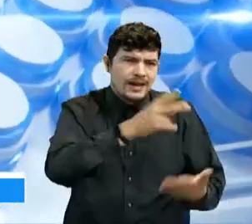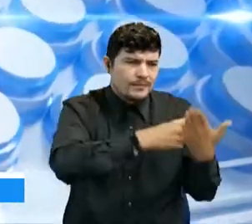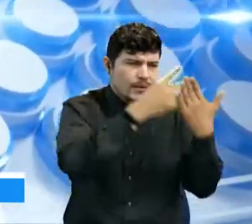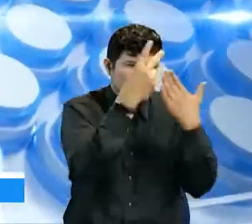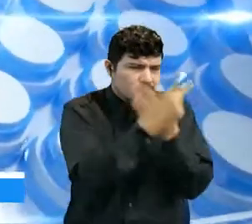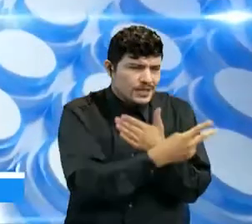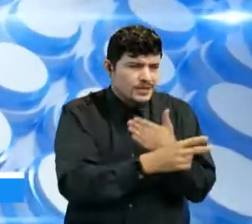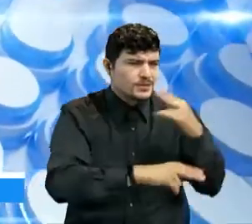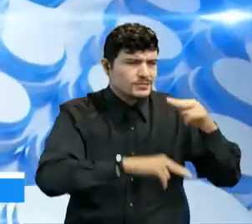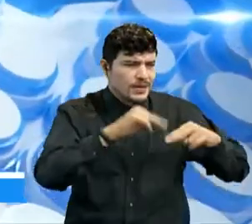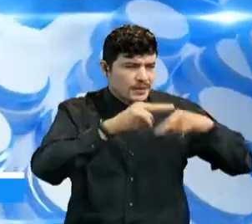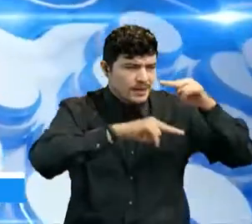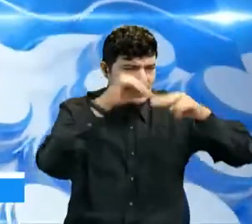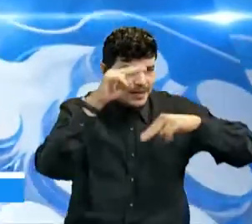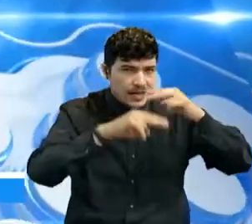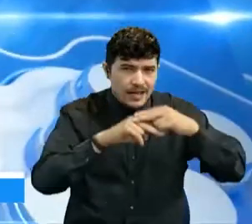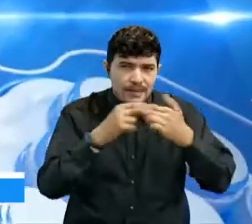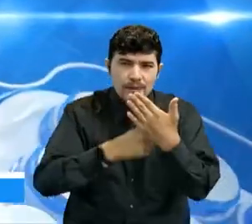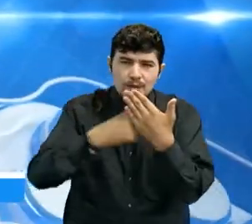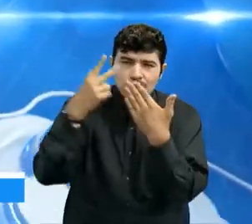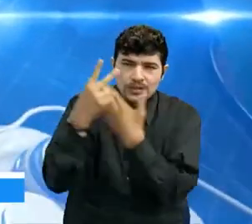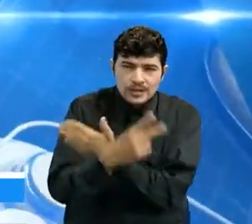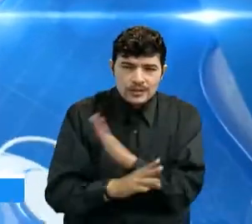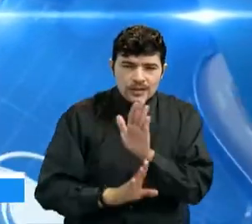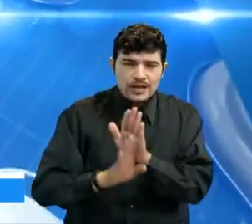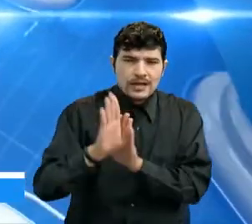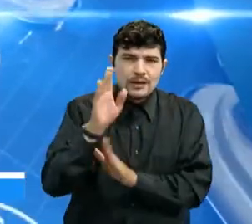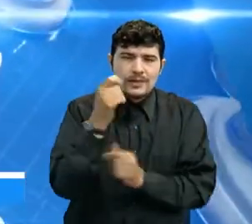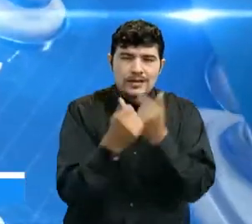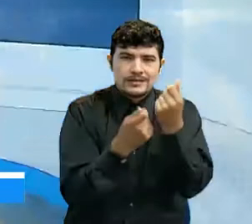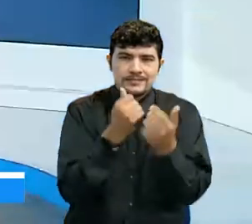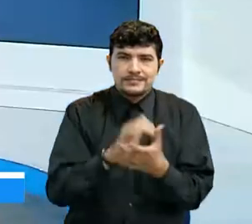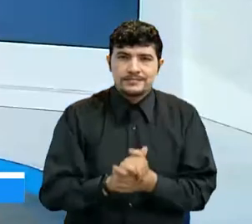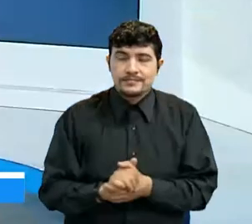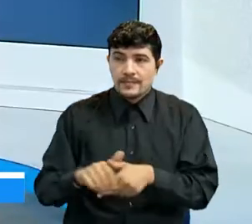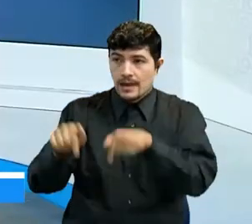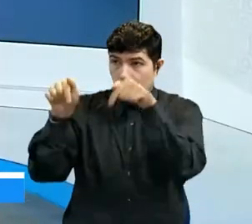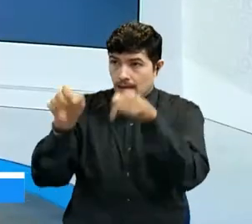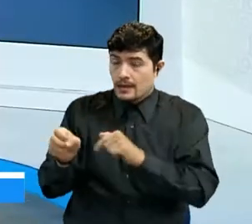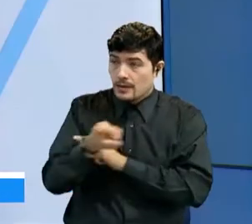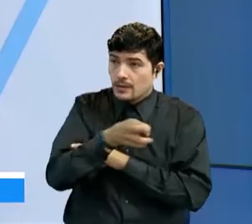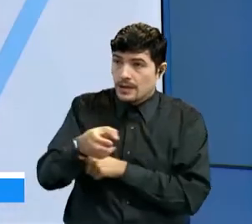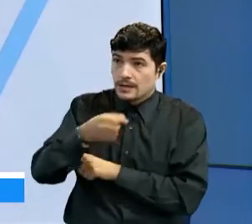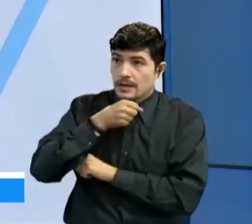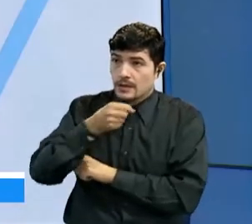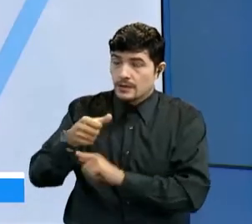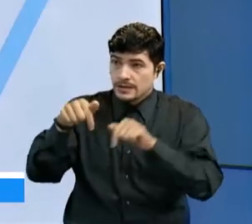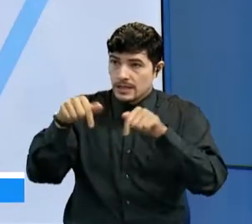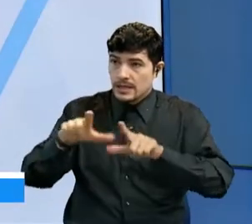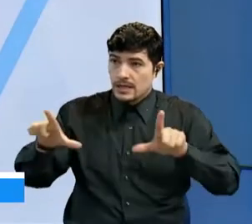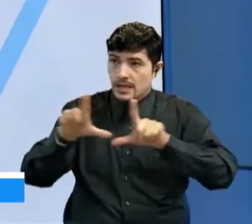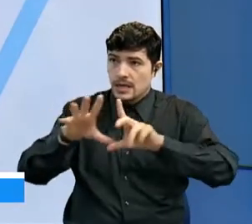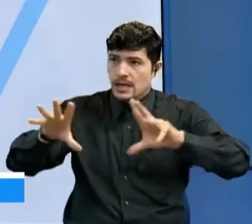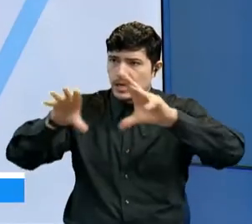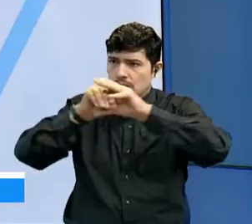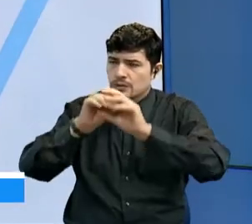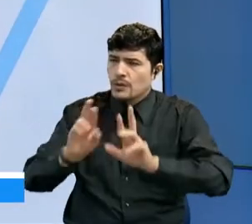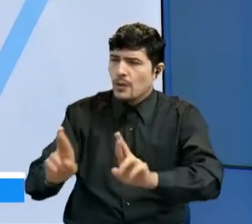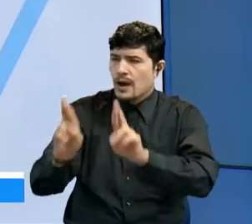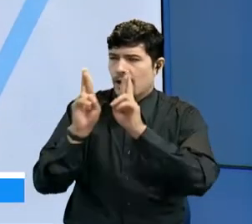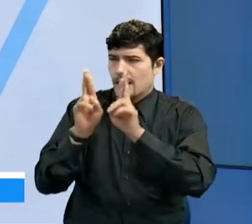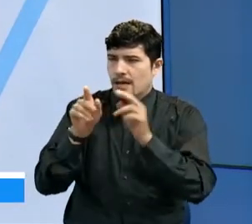tanto de infraestructura como de reactivación económica. Bueno, senadora, pues, desde Oriente Noticias y desde el Canal TRO, esperamos que pueda